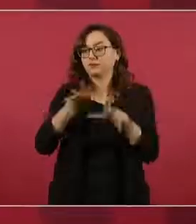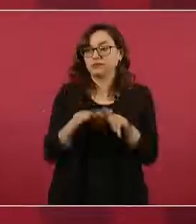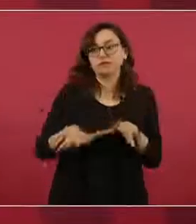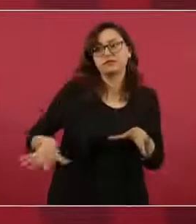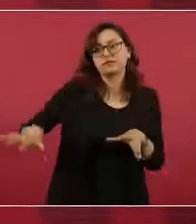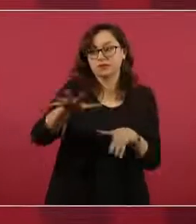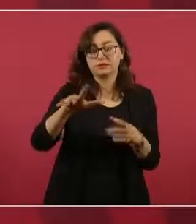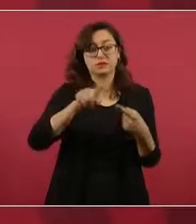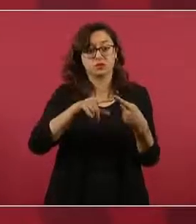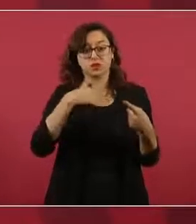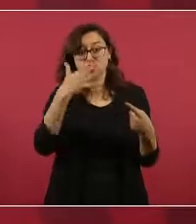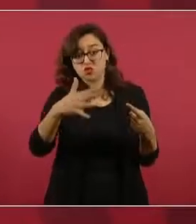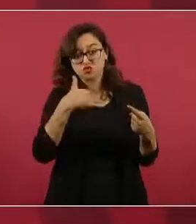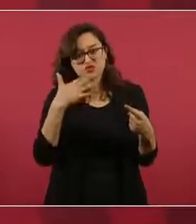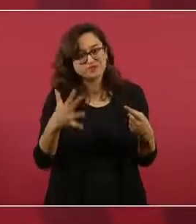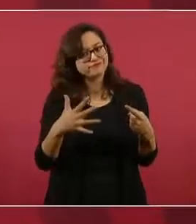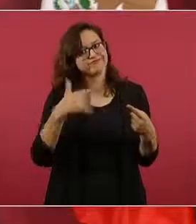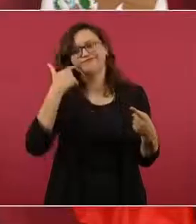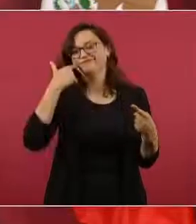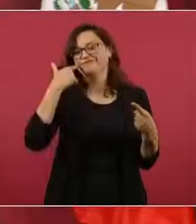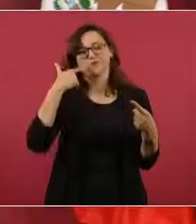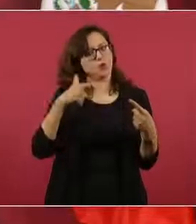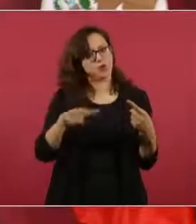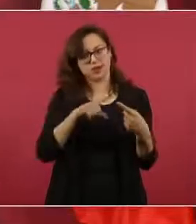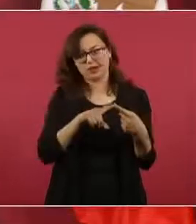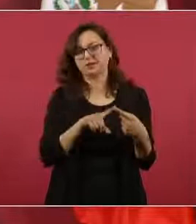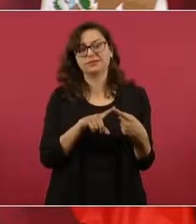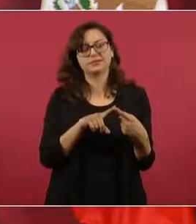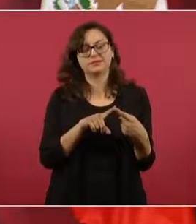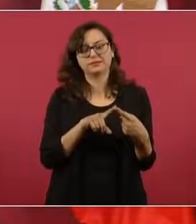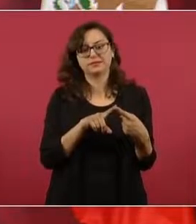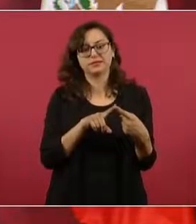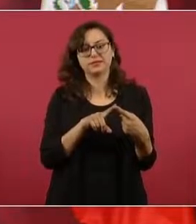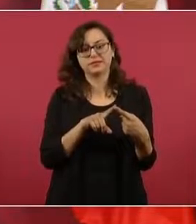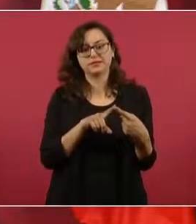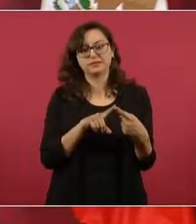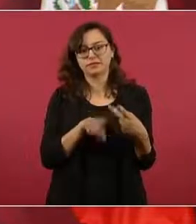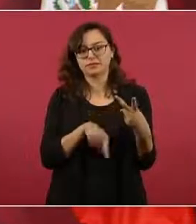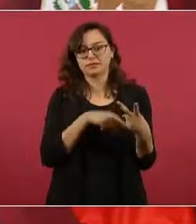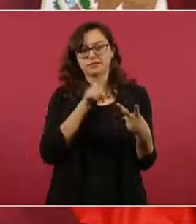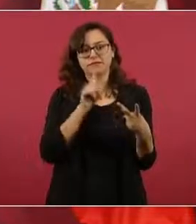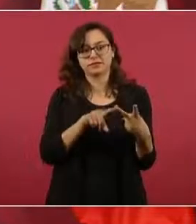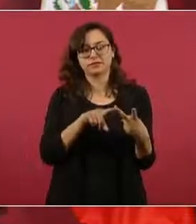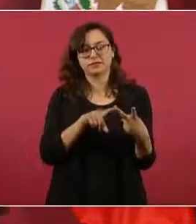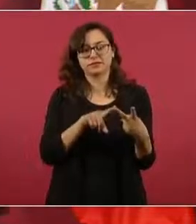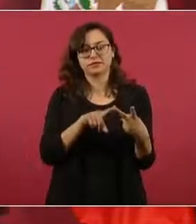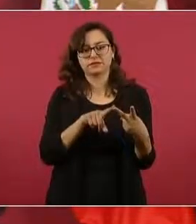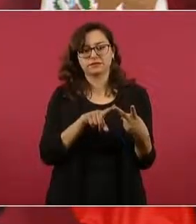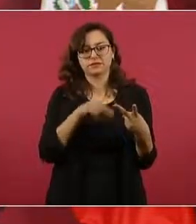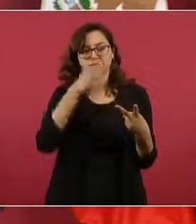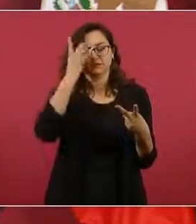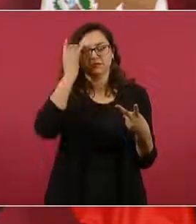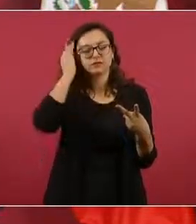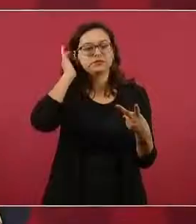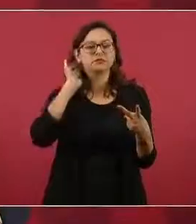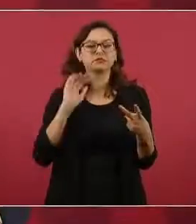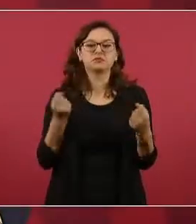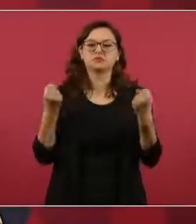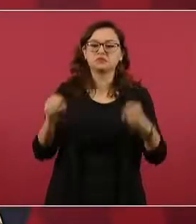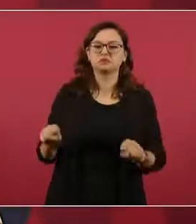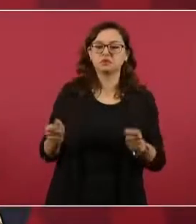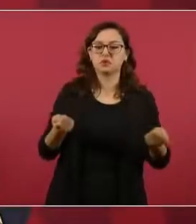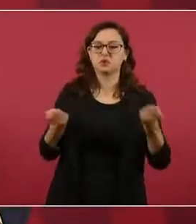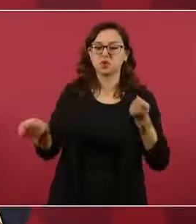no quiere casicazgos,